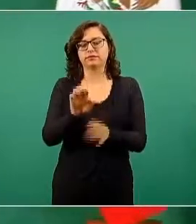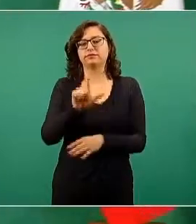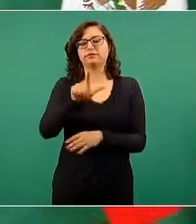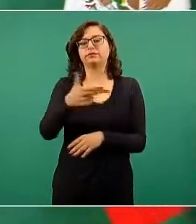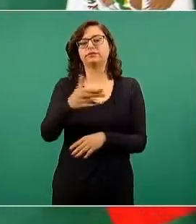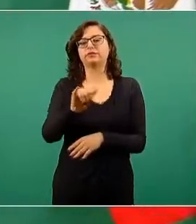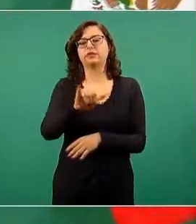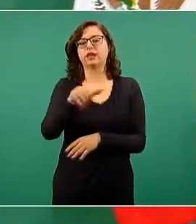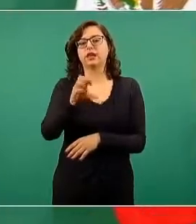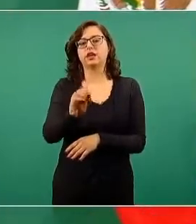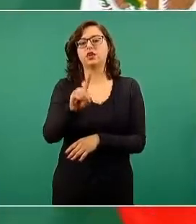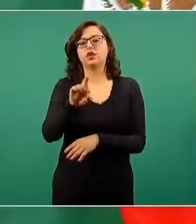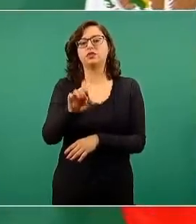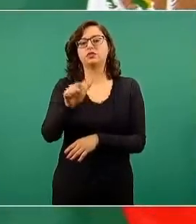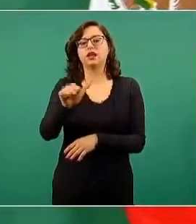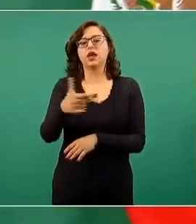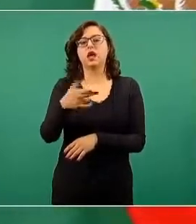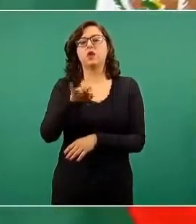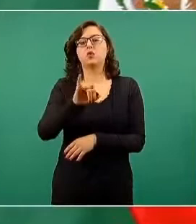mejor periodista que ha habido